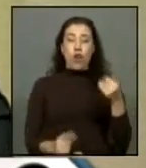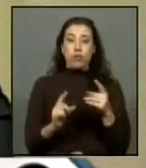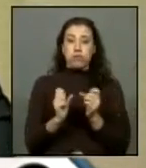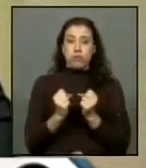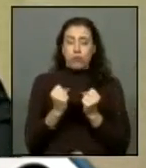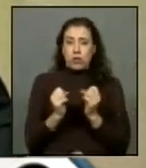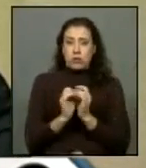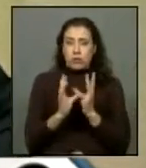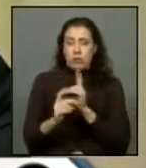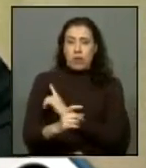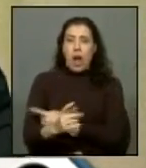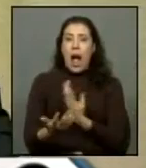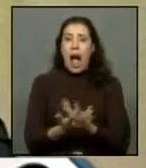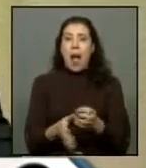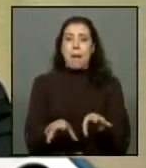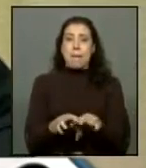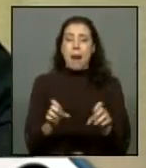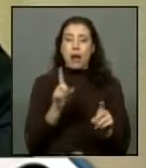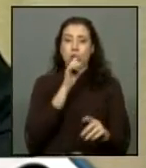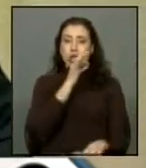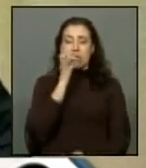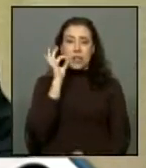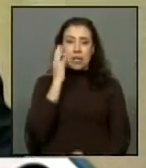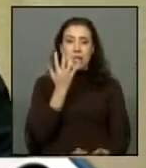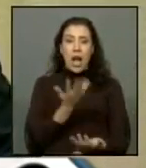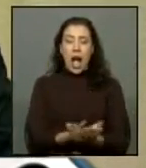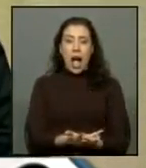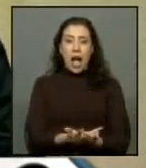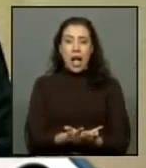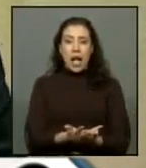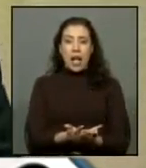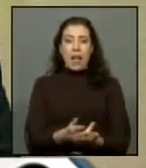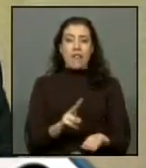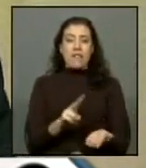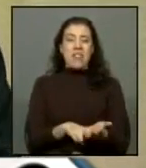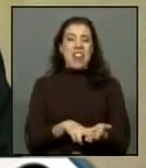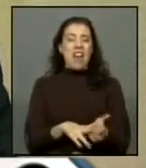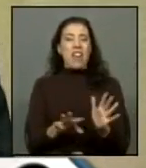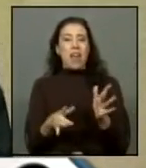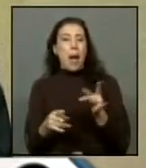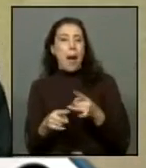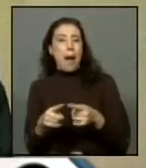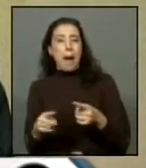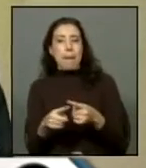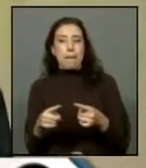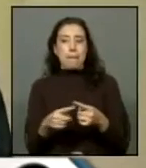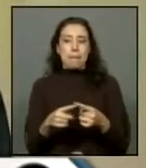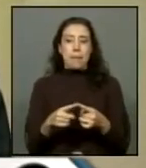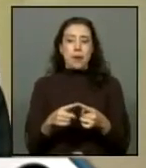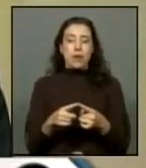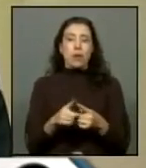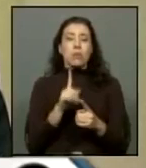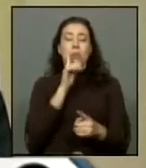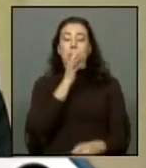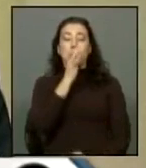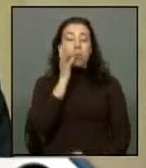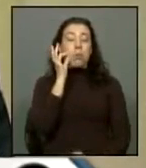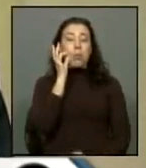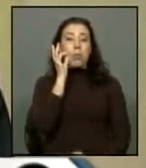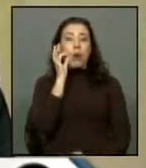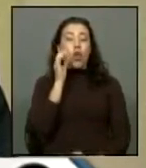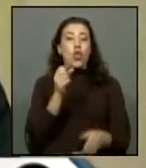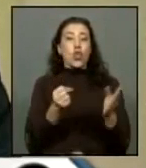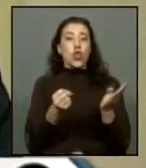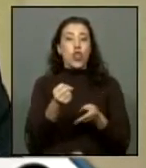que existen pactos de silencios que existen verdades a medias guarden silencio frente a